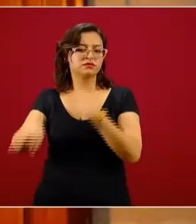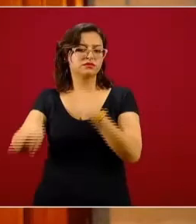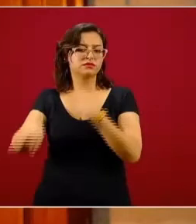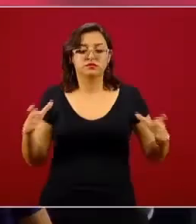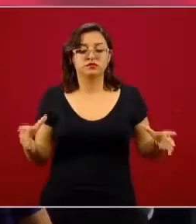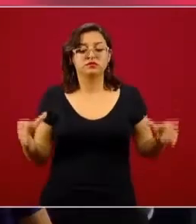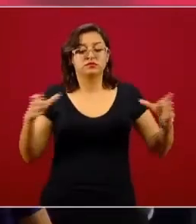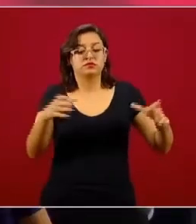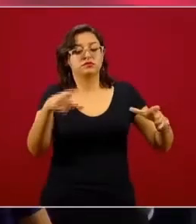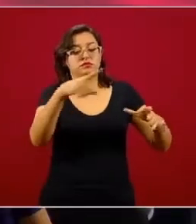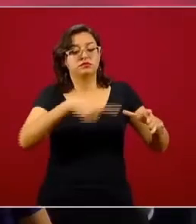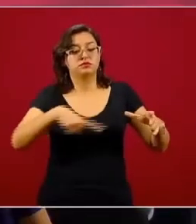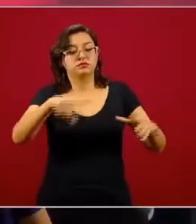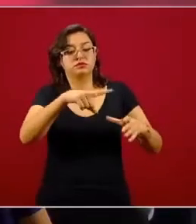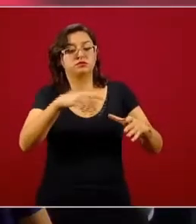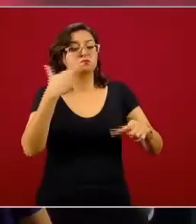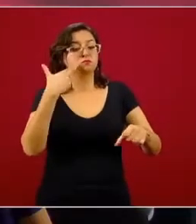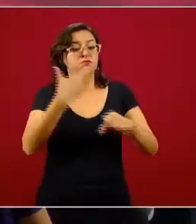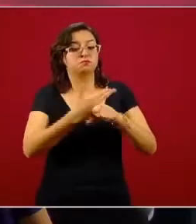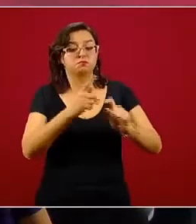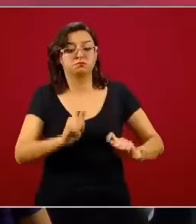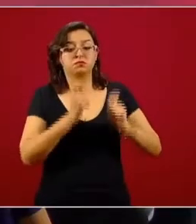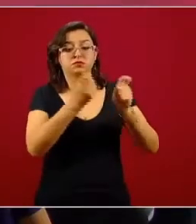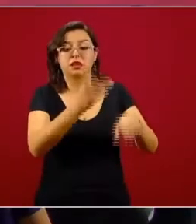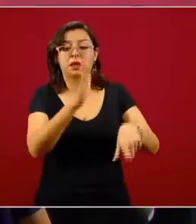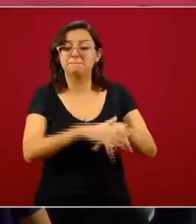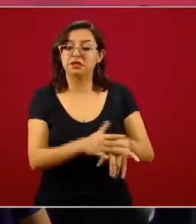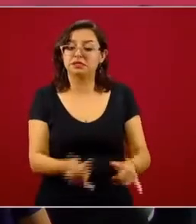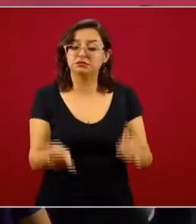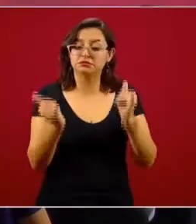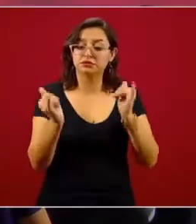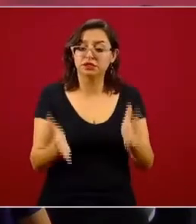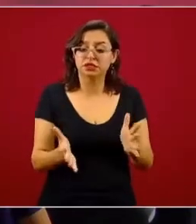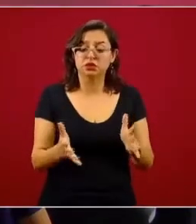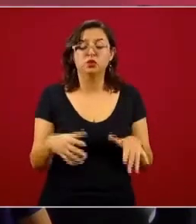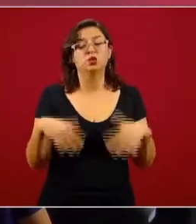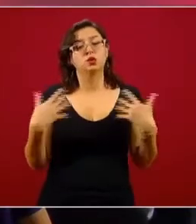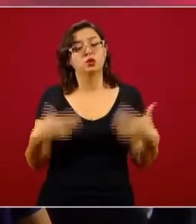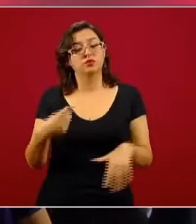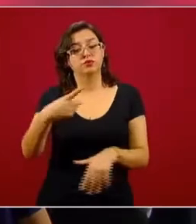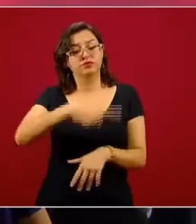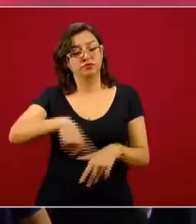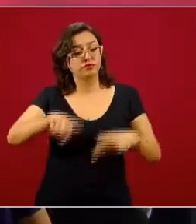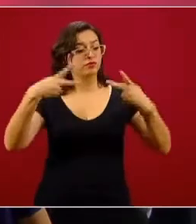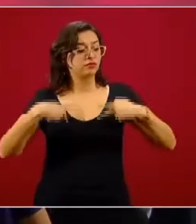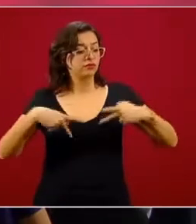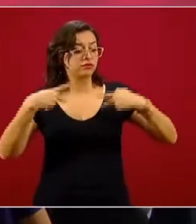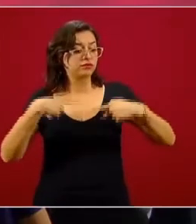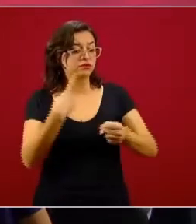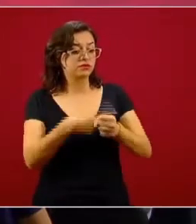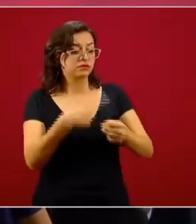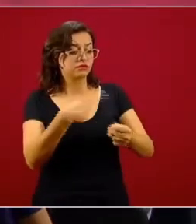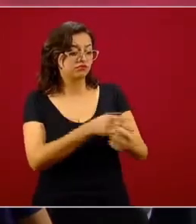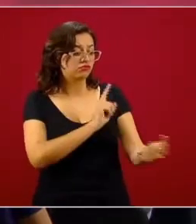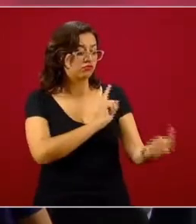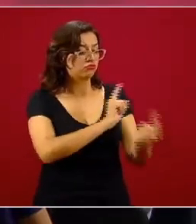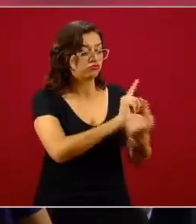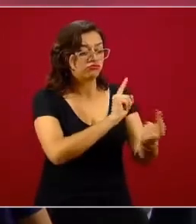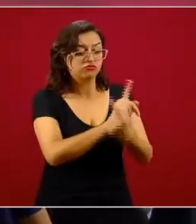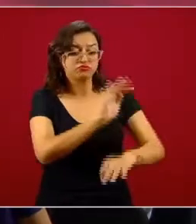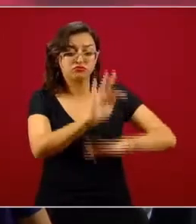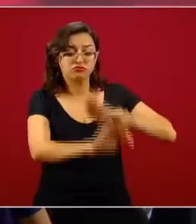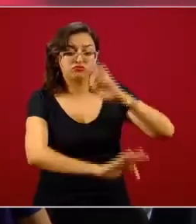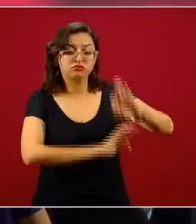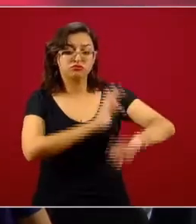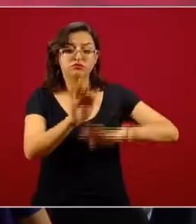ellos son los que han llevado las cargas más pesadas, son quienes están directamente con los pacientes que tienen COVID, son los que